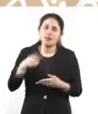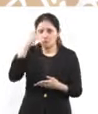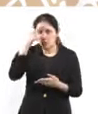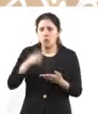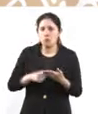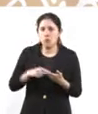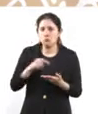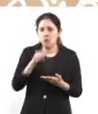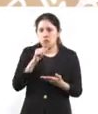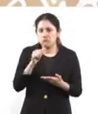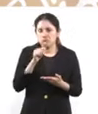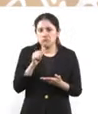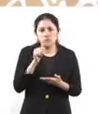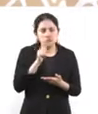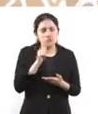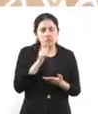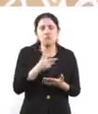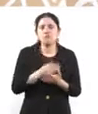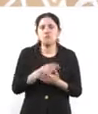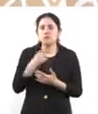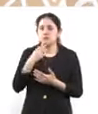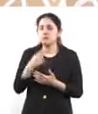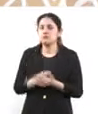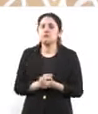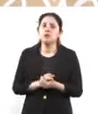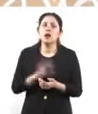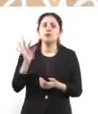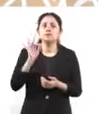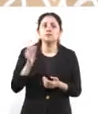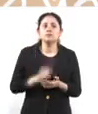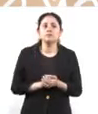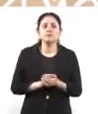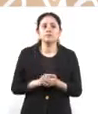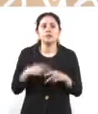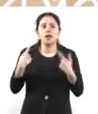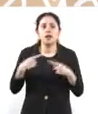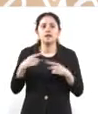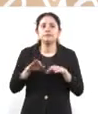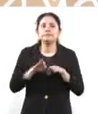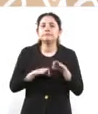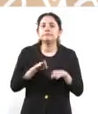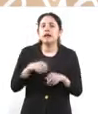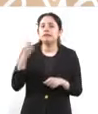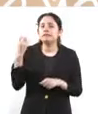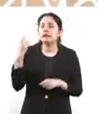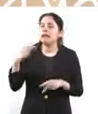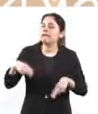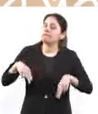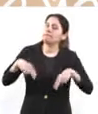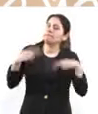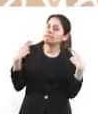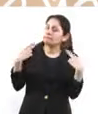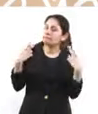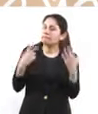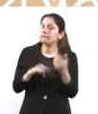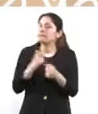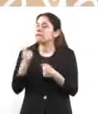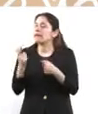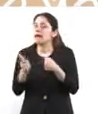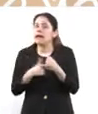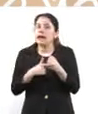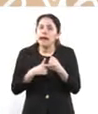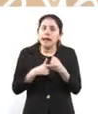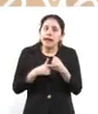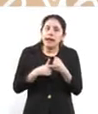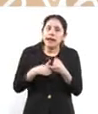¿no? Pero, digamos, eso, si hubiese alguien con ganas de hacer una broma o algo así y subir un evento falso